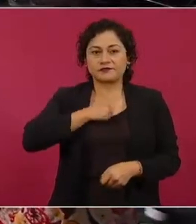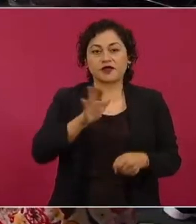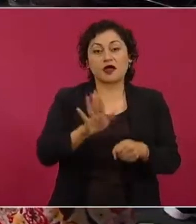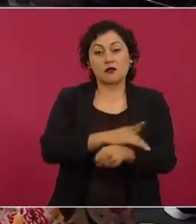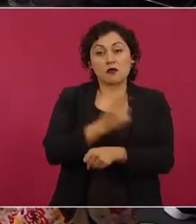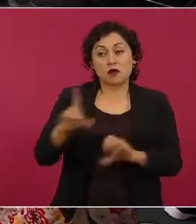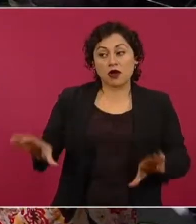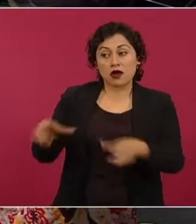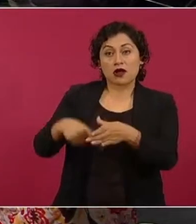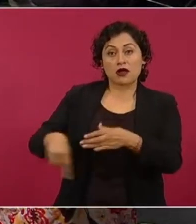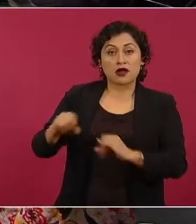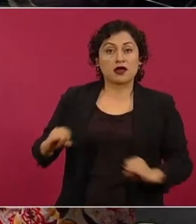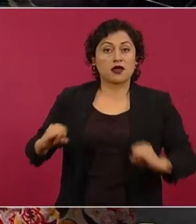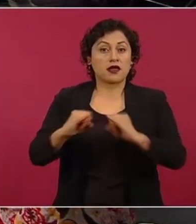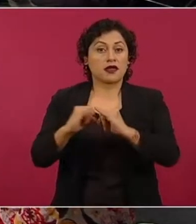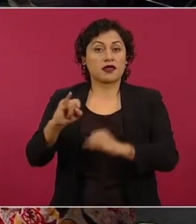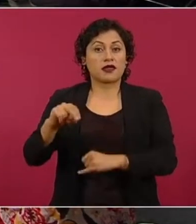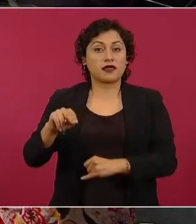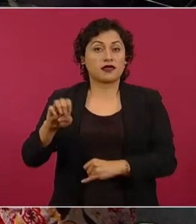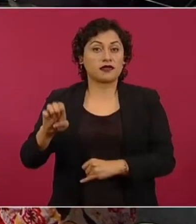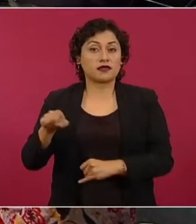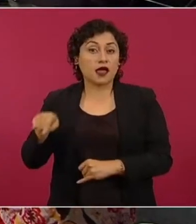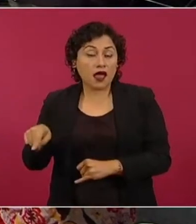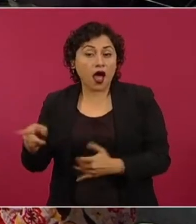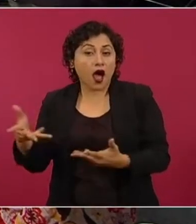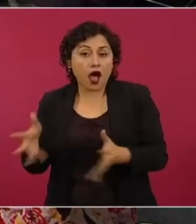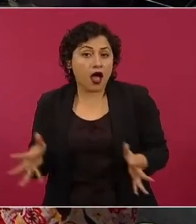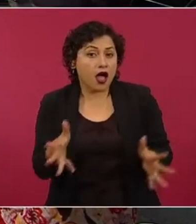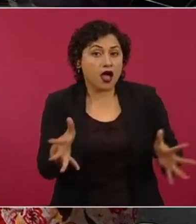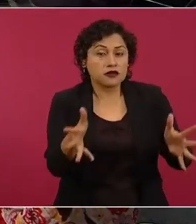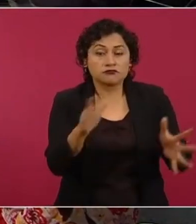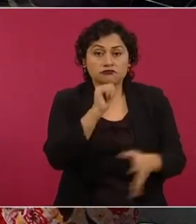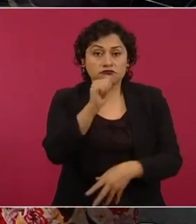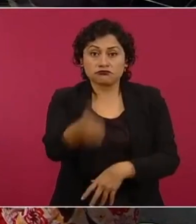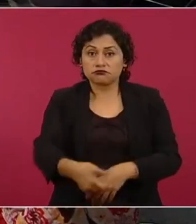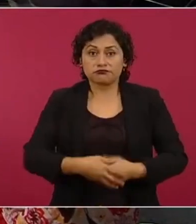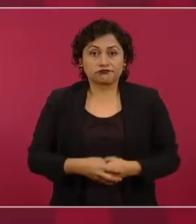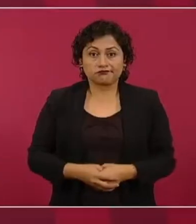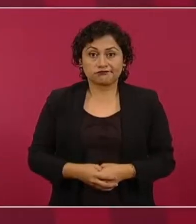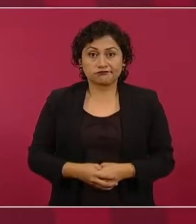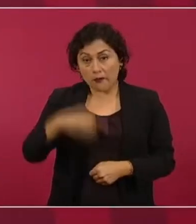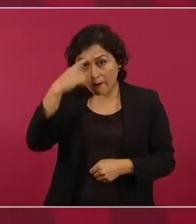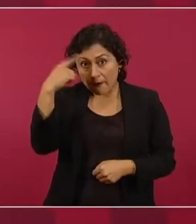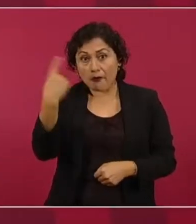no promueva la consulta.